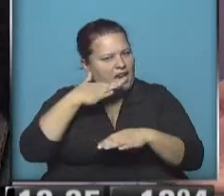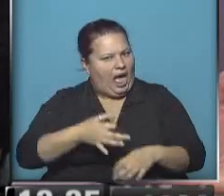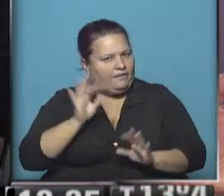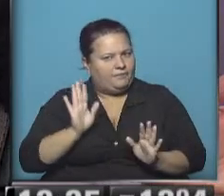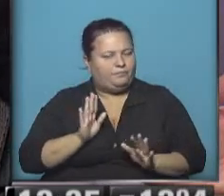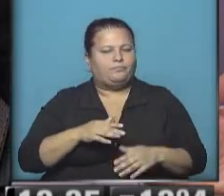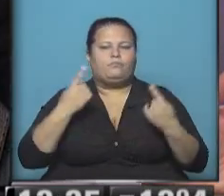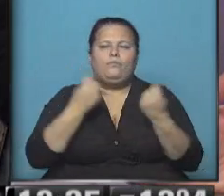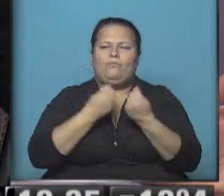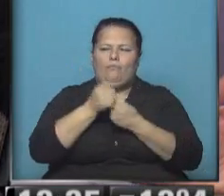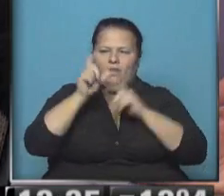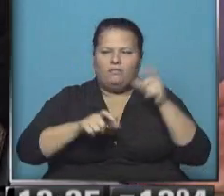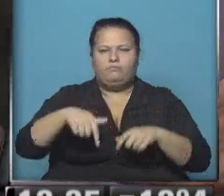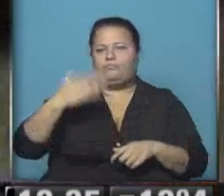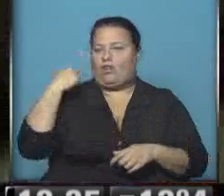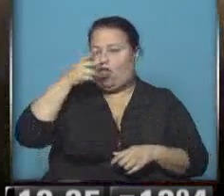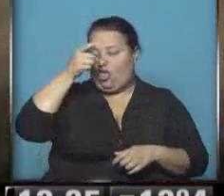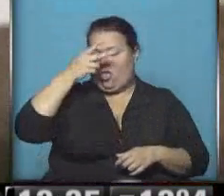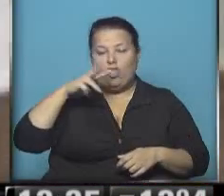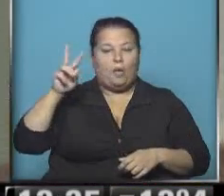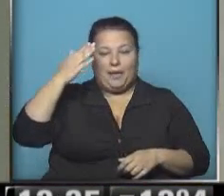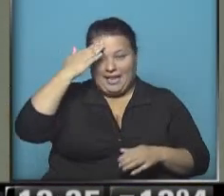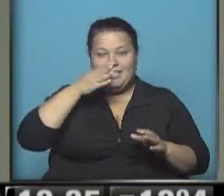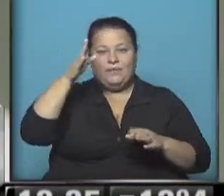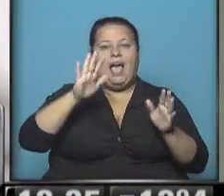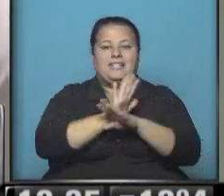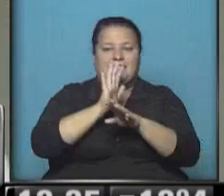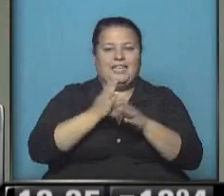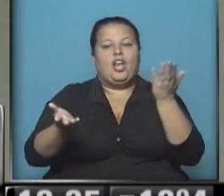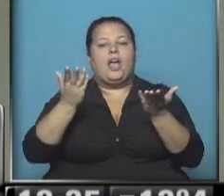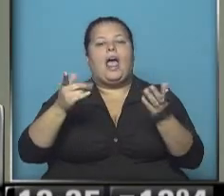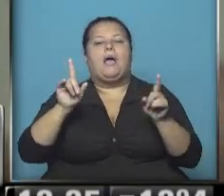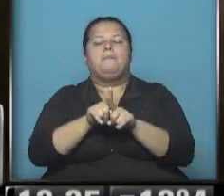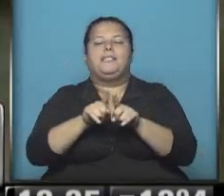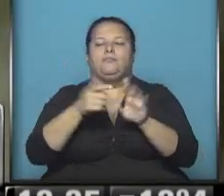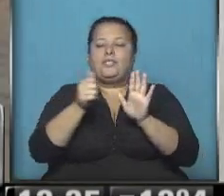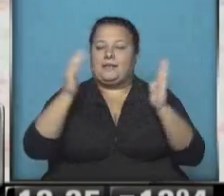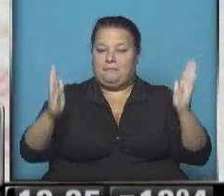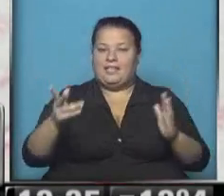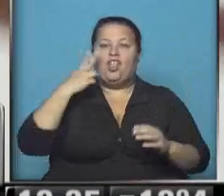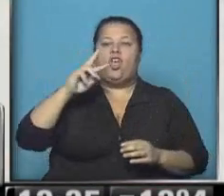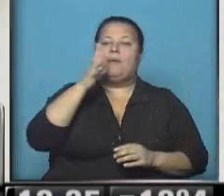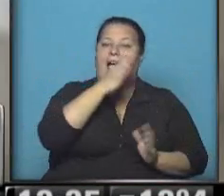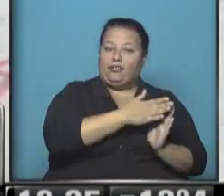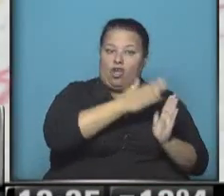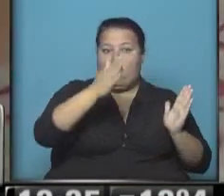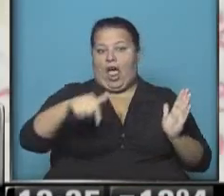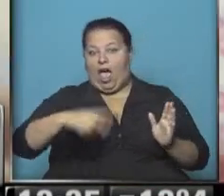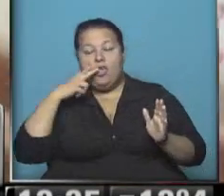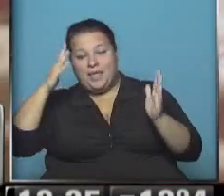noticia. Muchísima gente eligió en este 2015 ir más en comparación con el mismo periodo, con el mismo semestre de 2014.